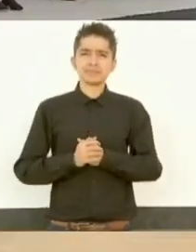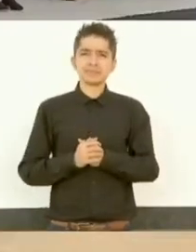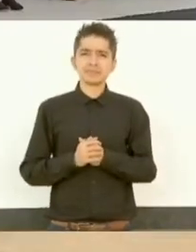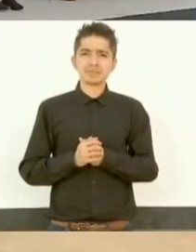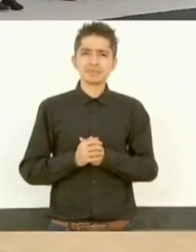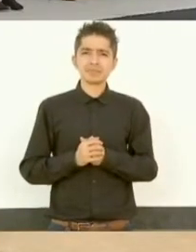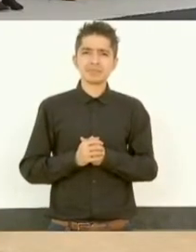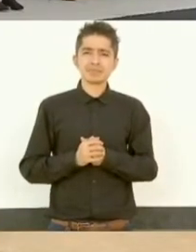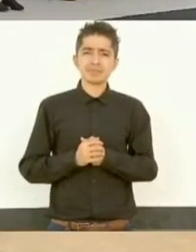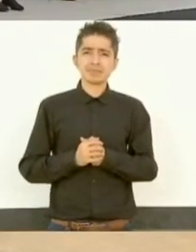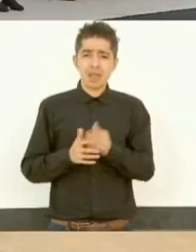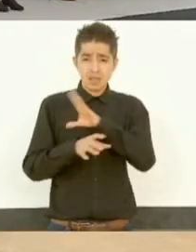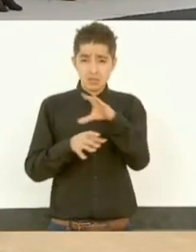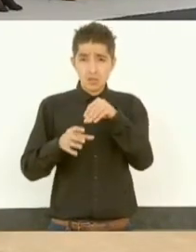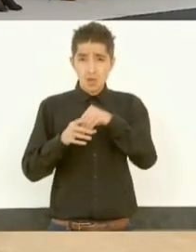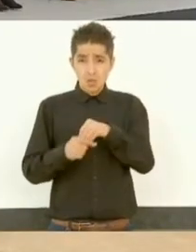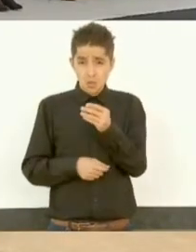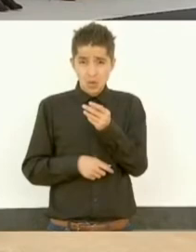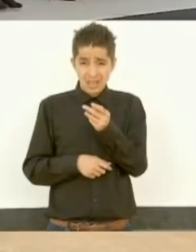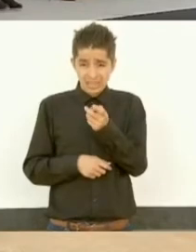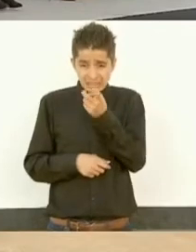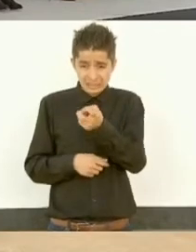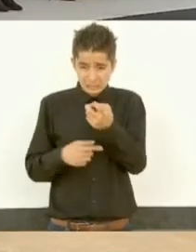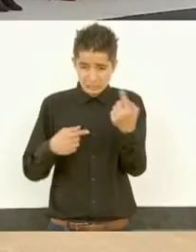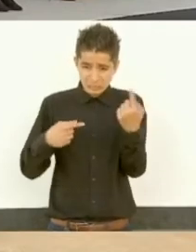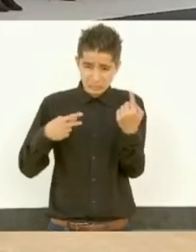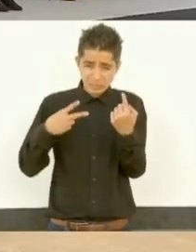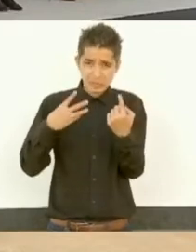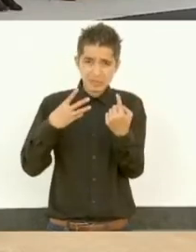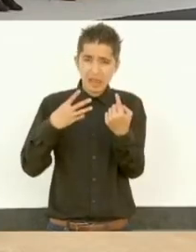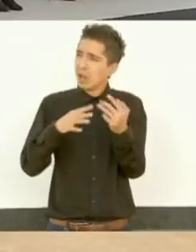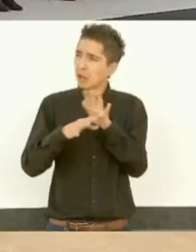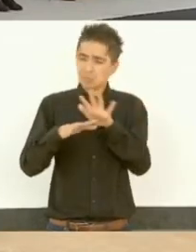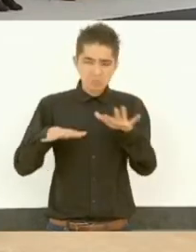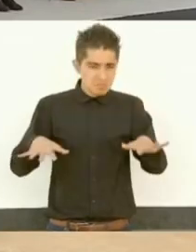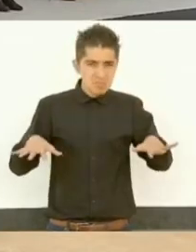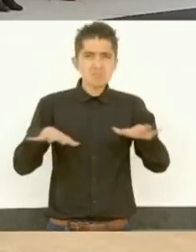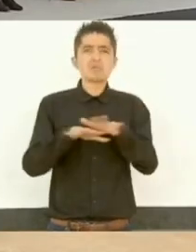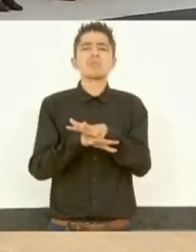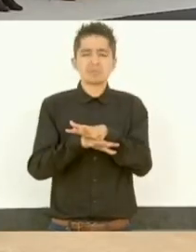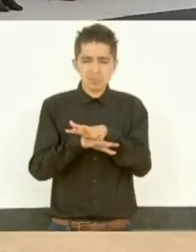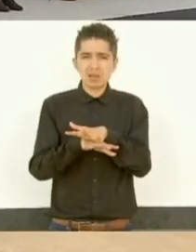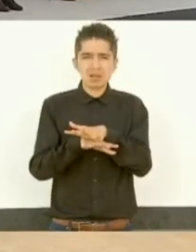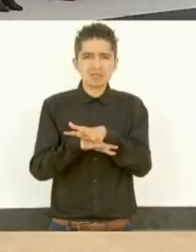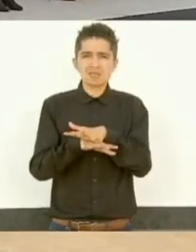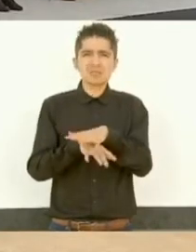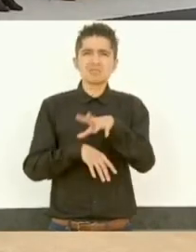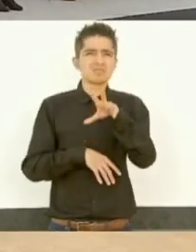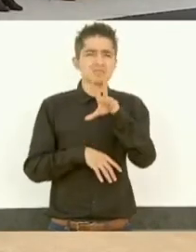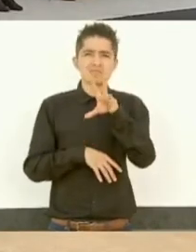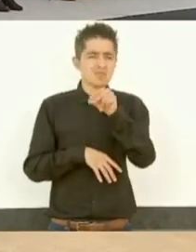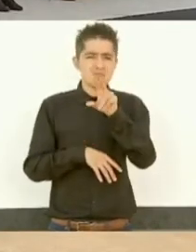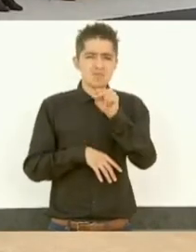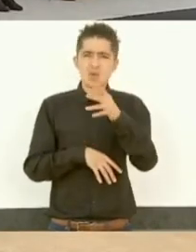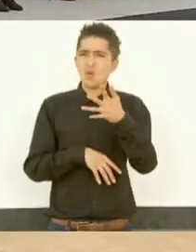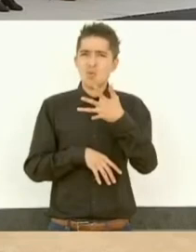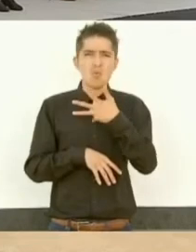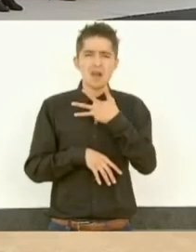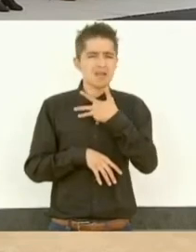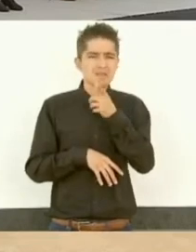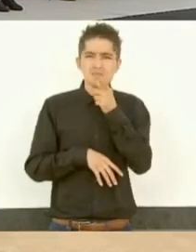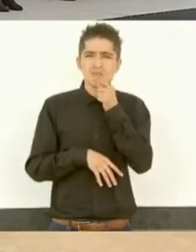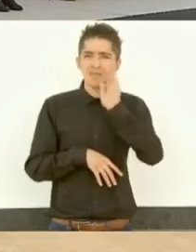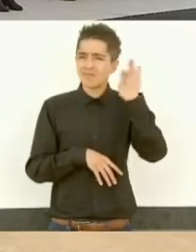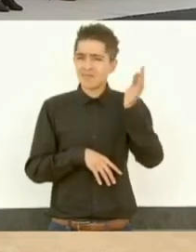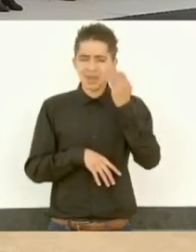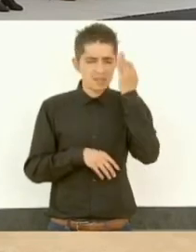Todo eso ha cambiado, ya no existe esa Policía Federal,